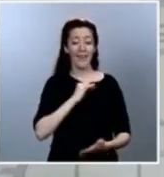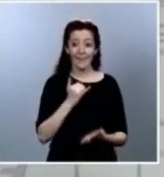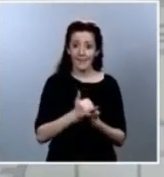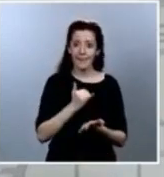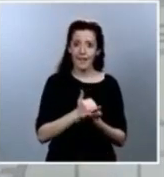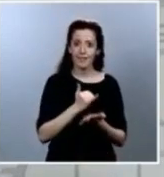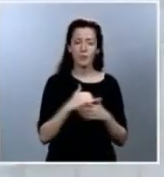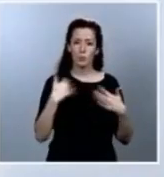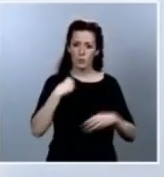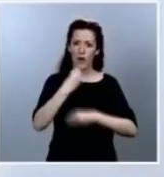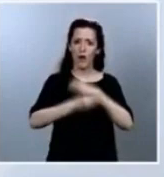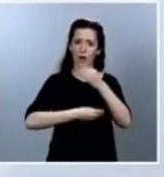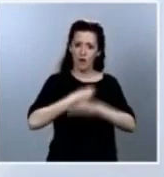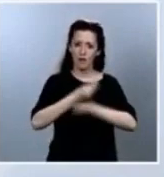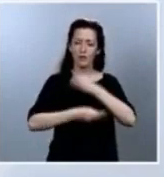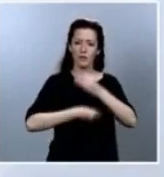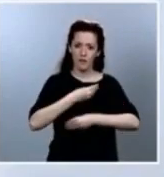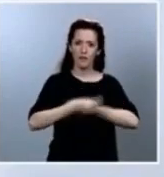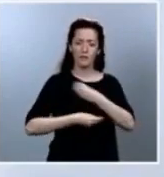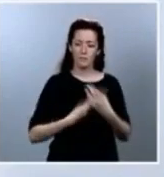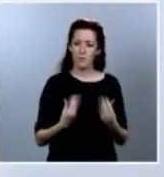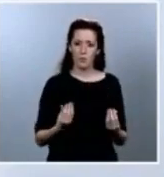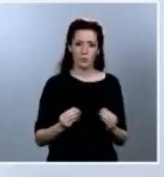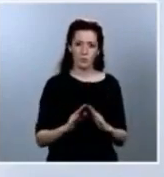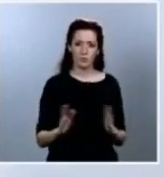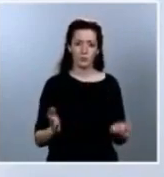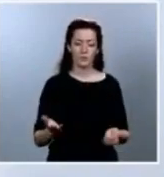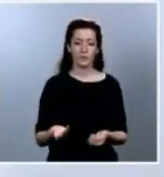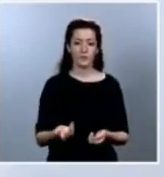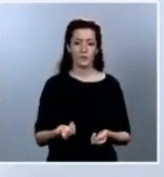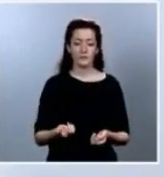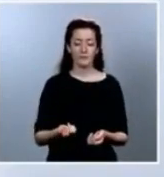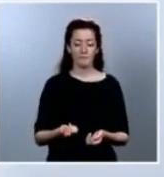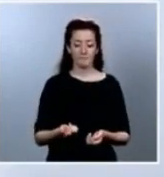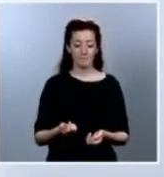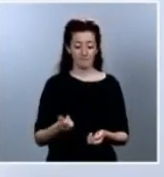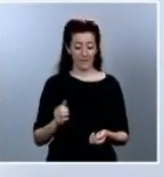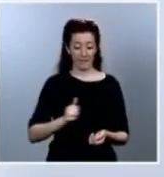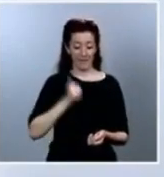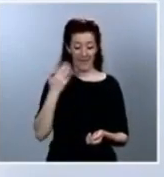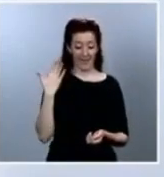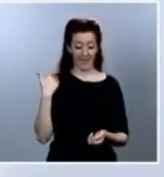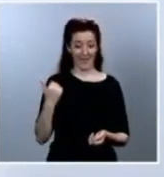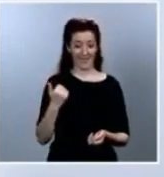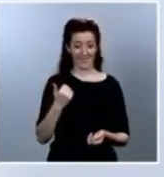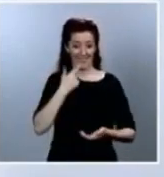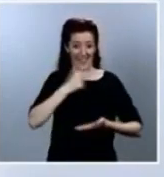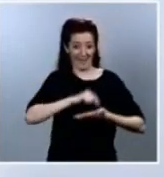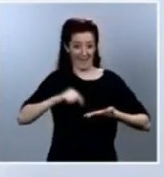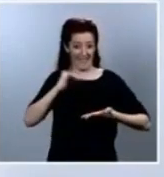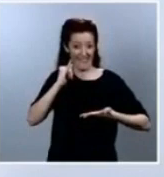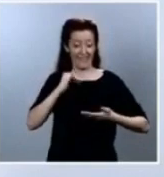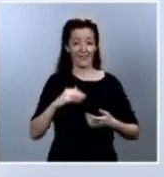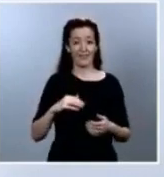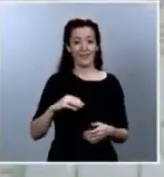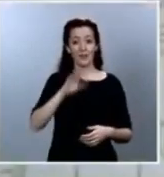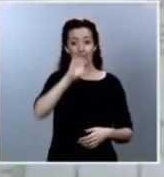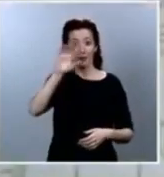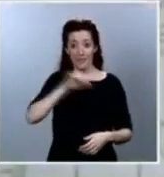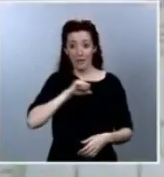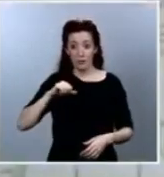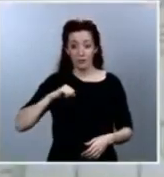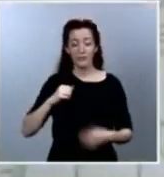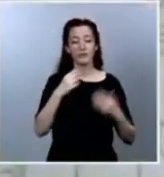y también hoy, ayer mismo, además tenía aquí apuntado, se van a distribuir a las comunidades autónomas cerca de 800.000 test